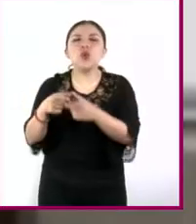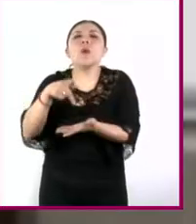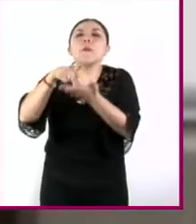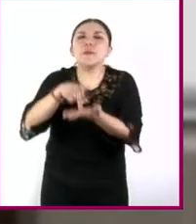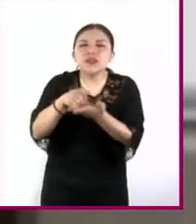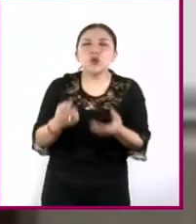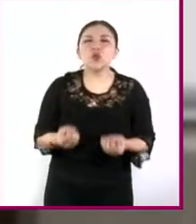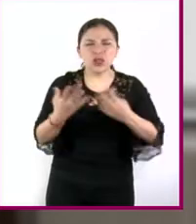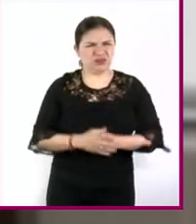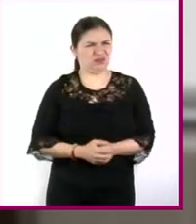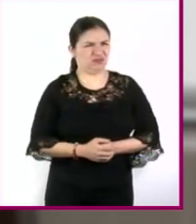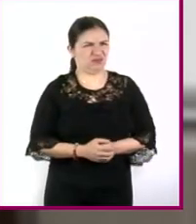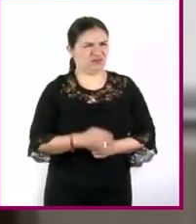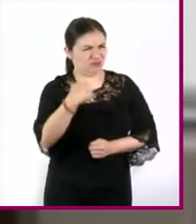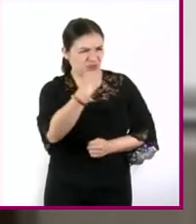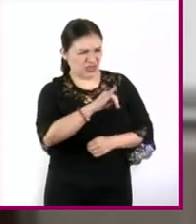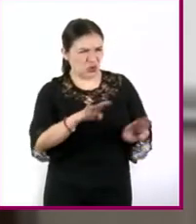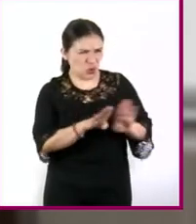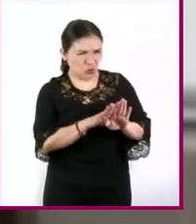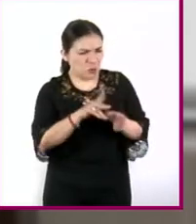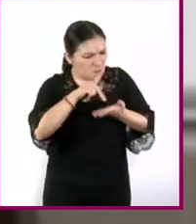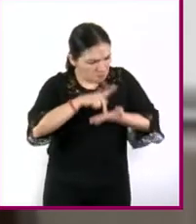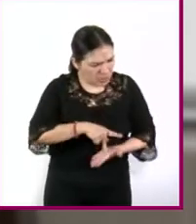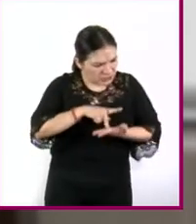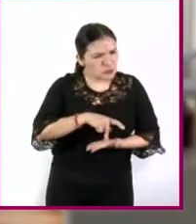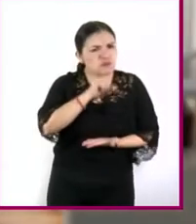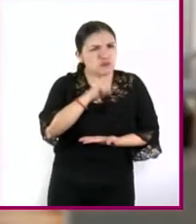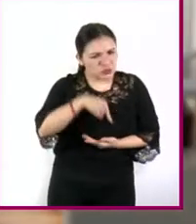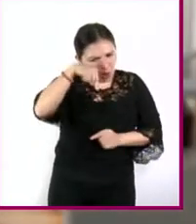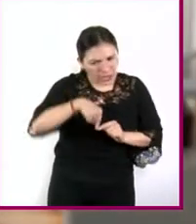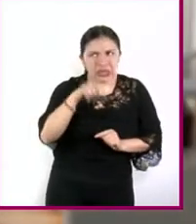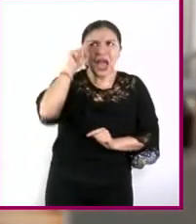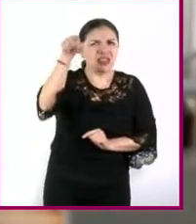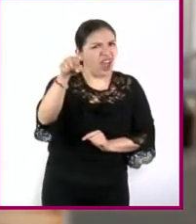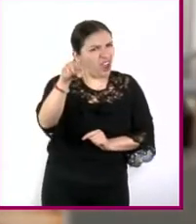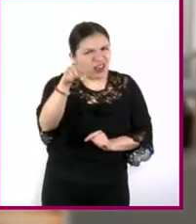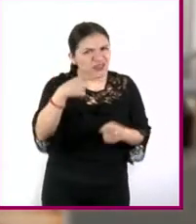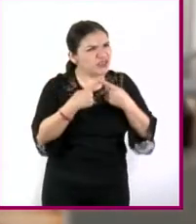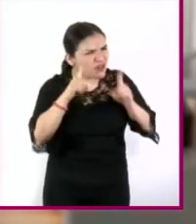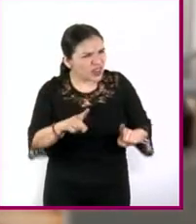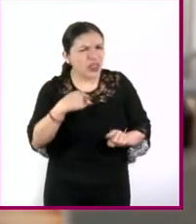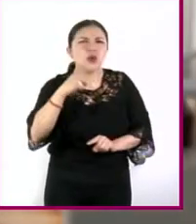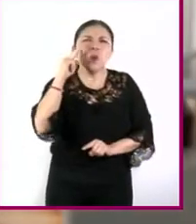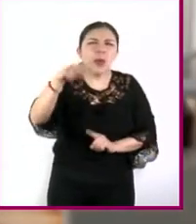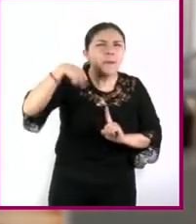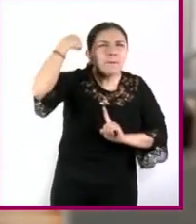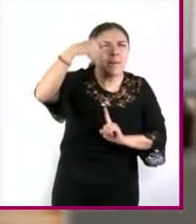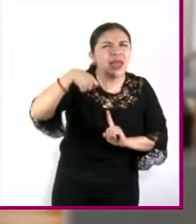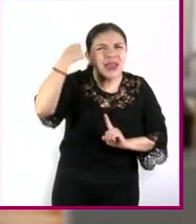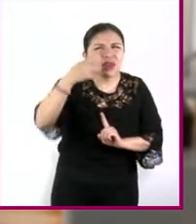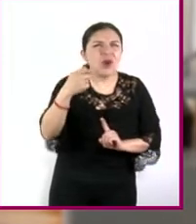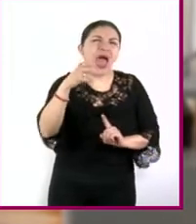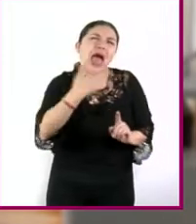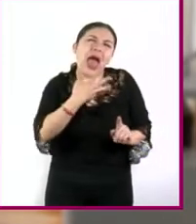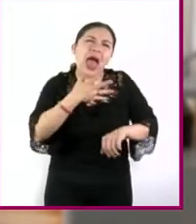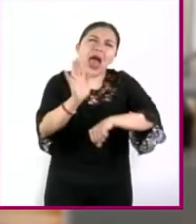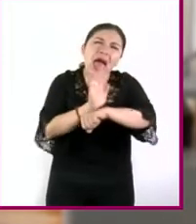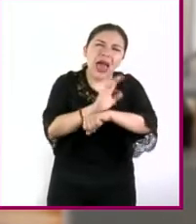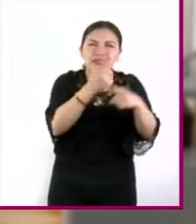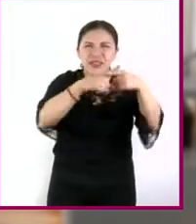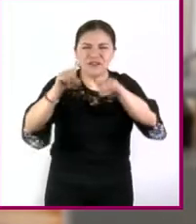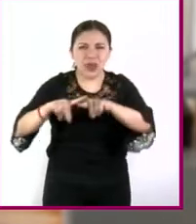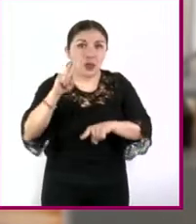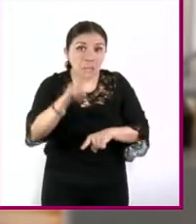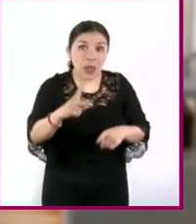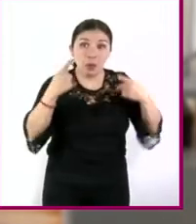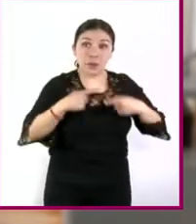no tendríamos el mismo peso yo pensé que sí en las pelis donde viajan a otros mundos interestelares nunca he